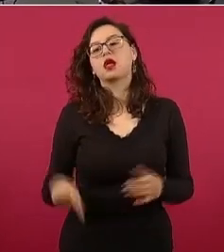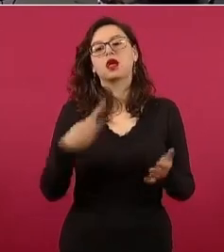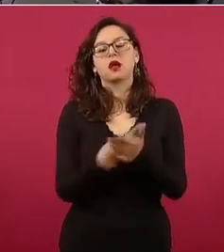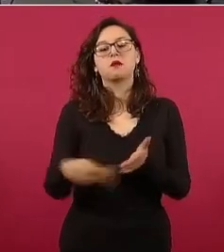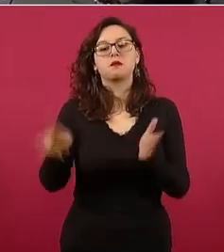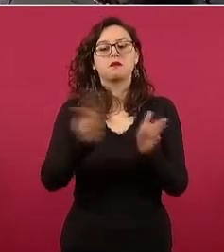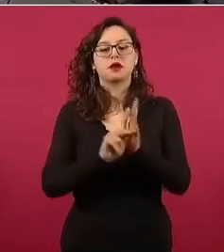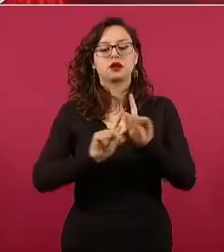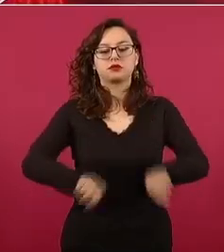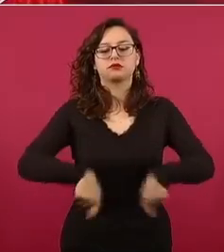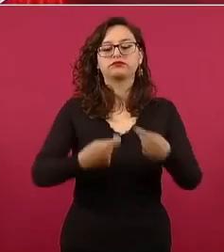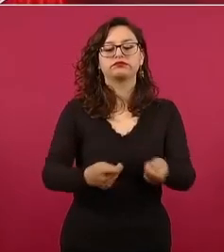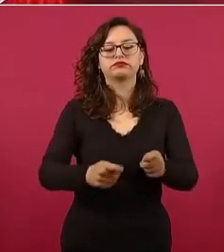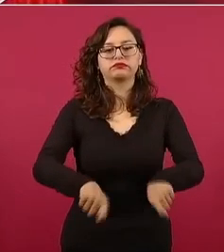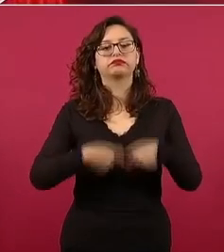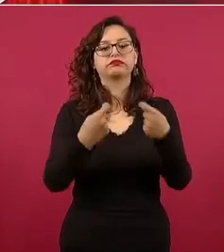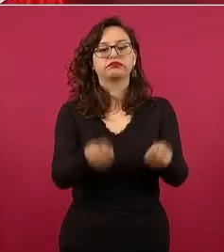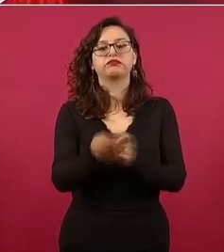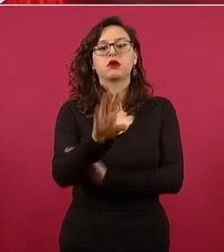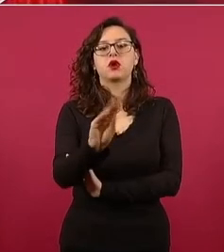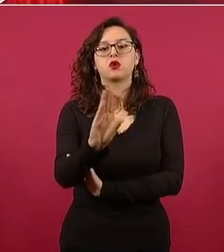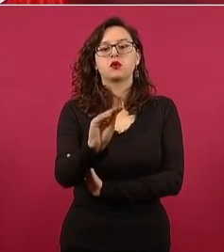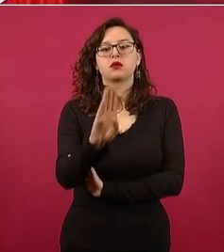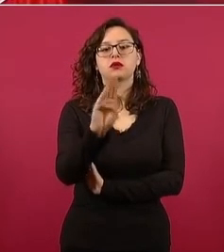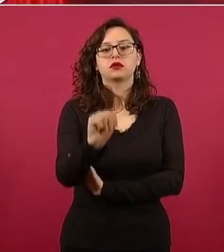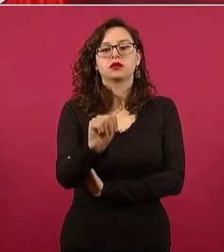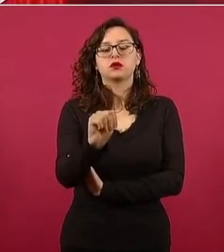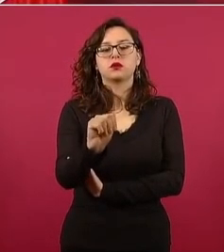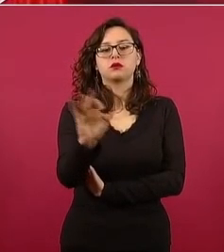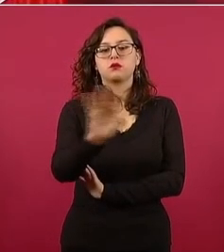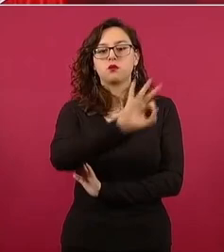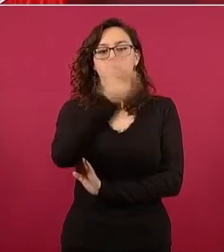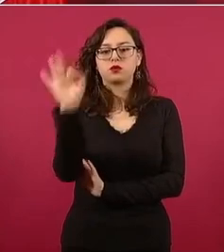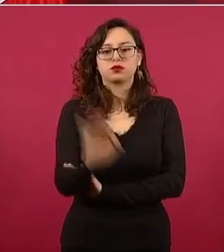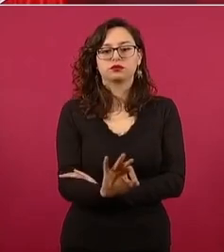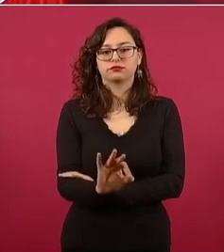99 por ciento, sus bases.